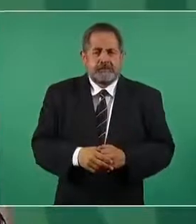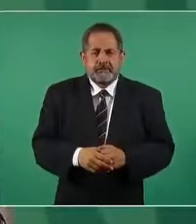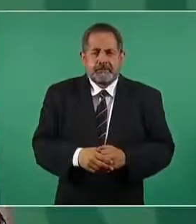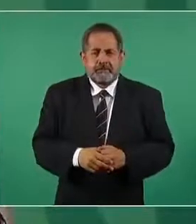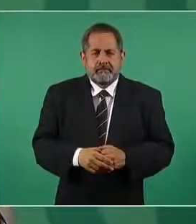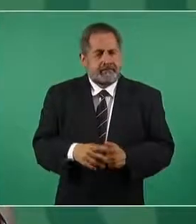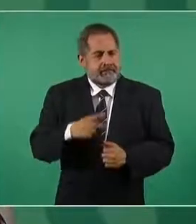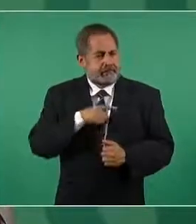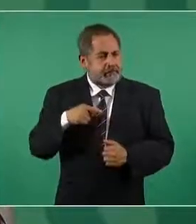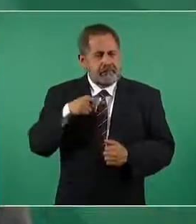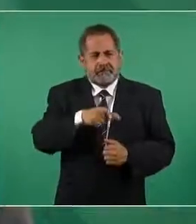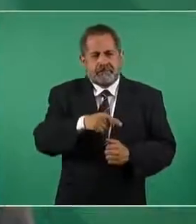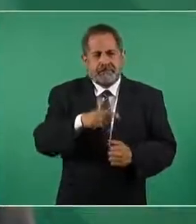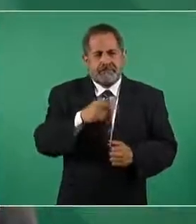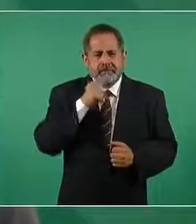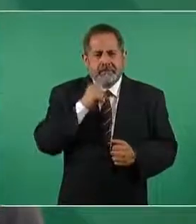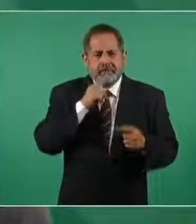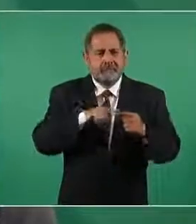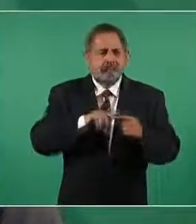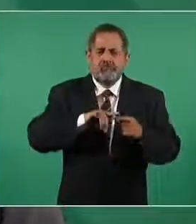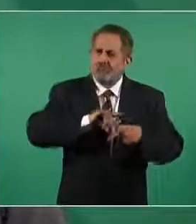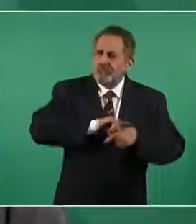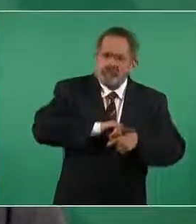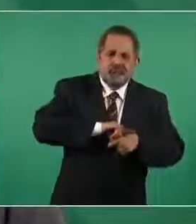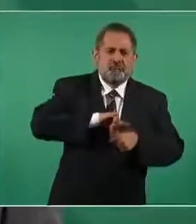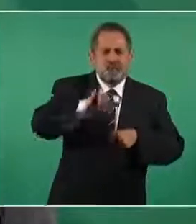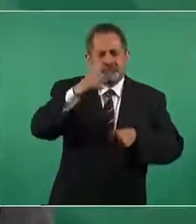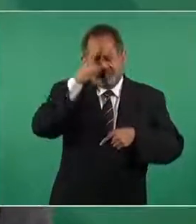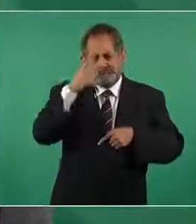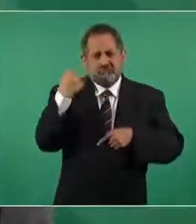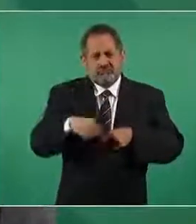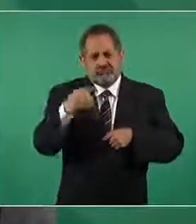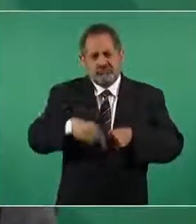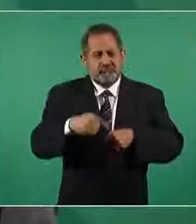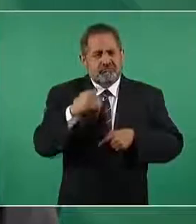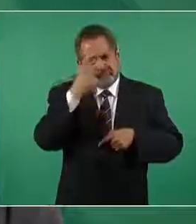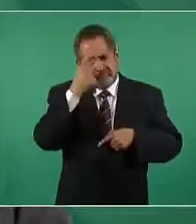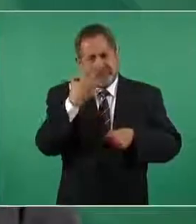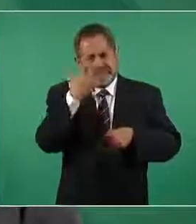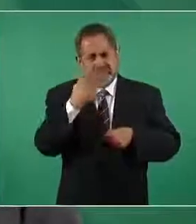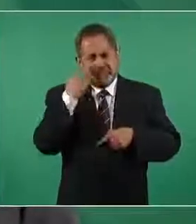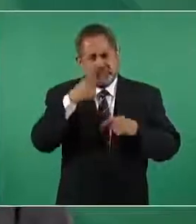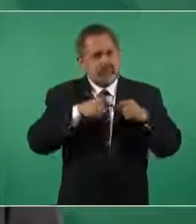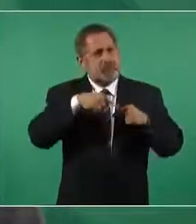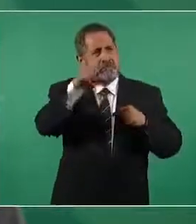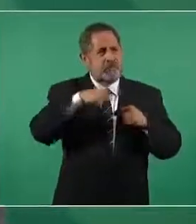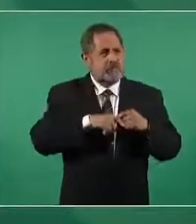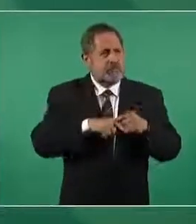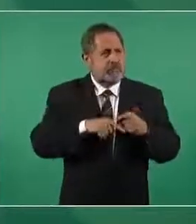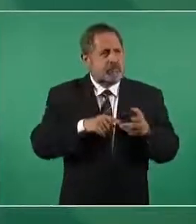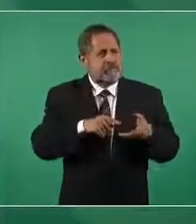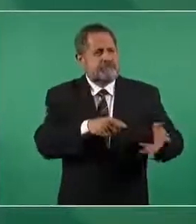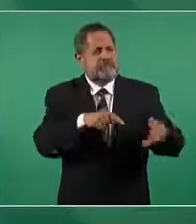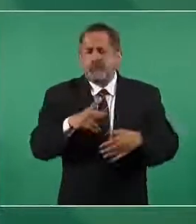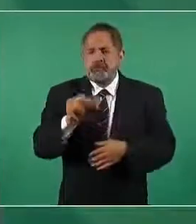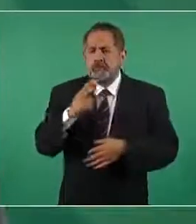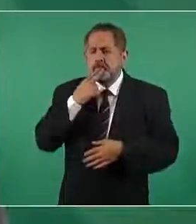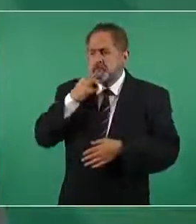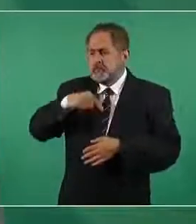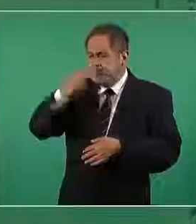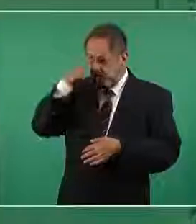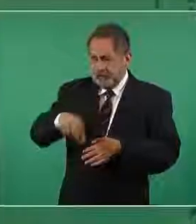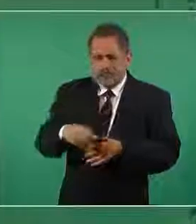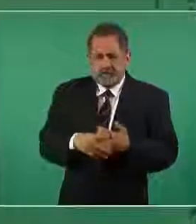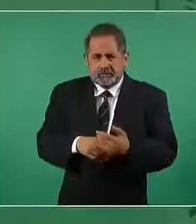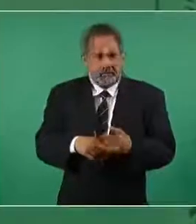debe ser utilizado en vuelos de cinco horas en promedio es decir